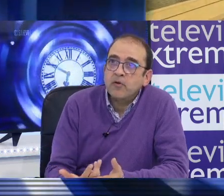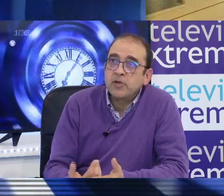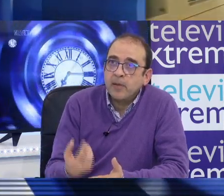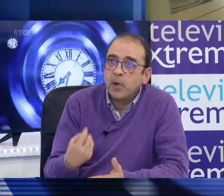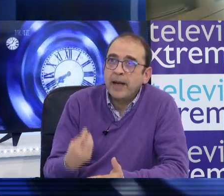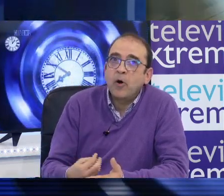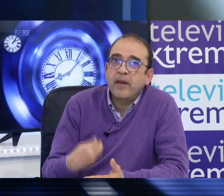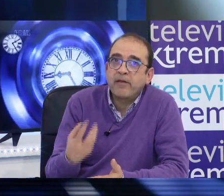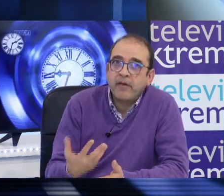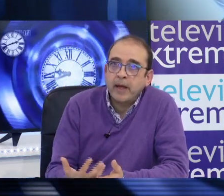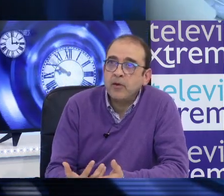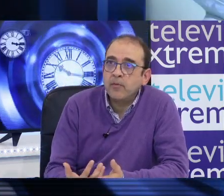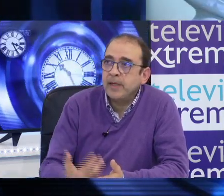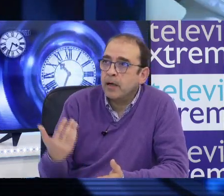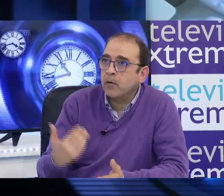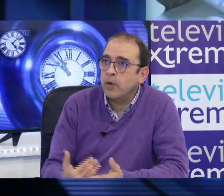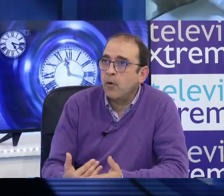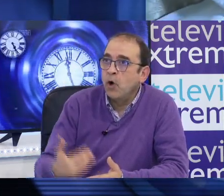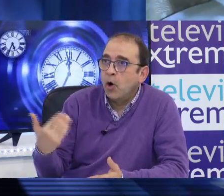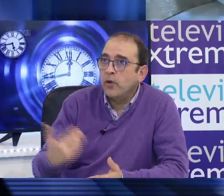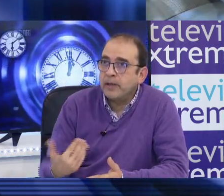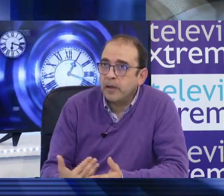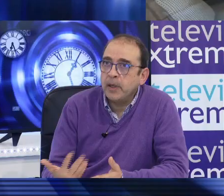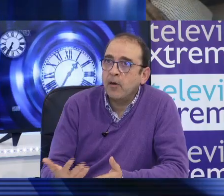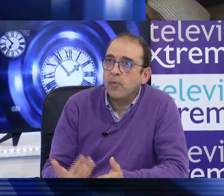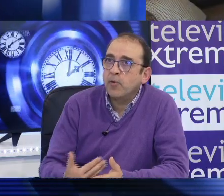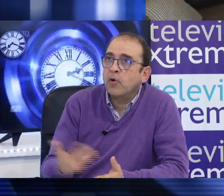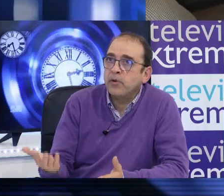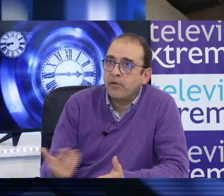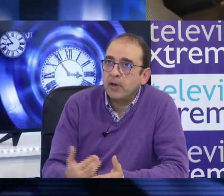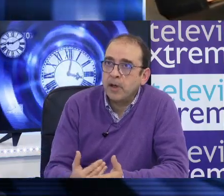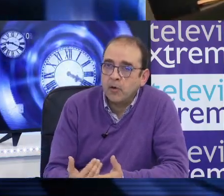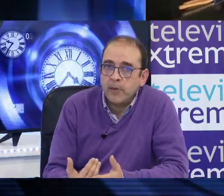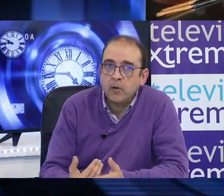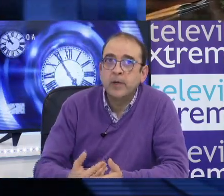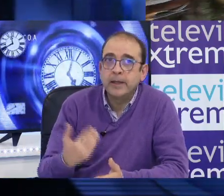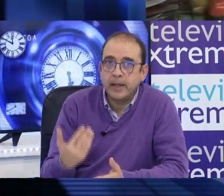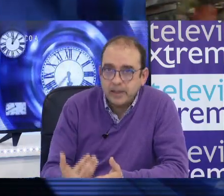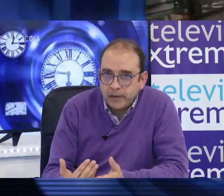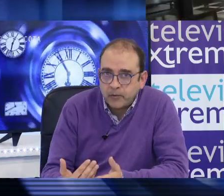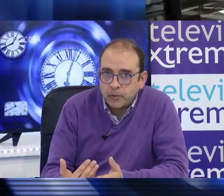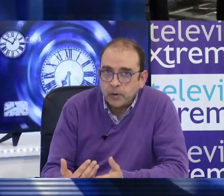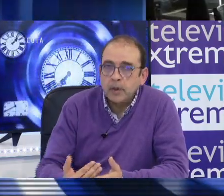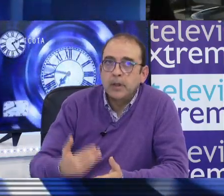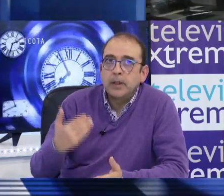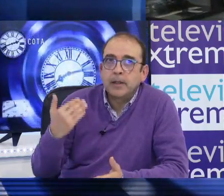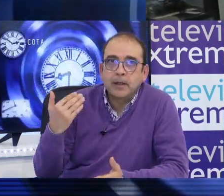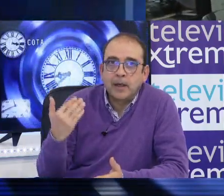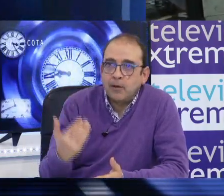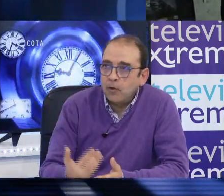reconocidos y después a la hora de acceder a ellos vienen regulados o determinados por unos condicionantes económicos que, insisto,